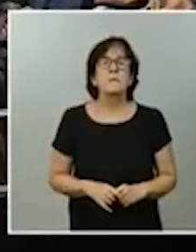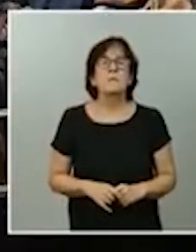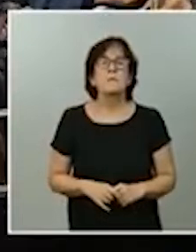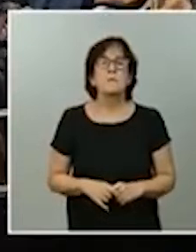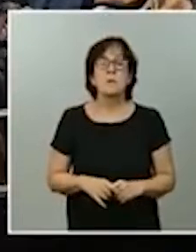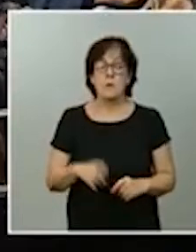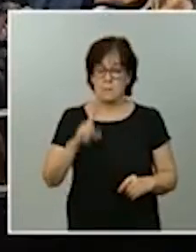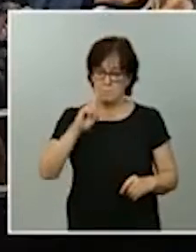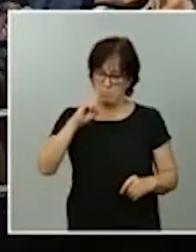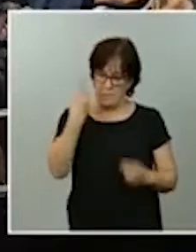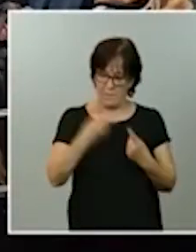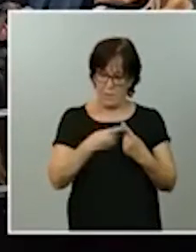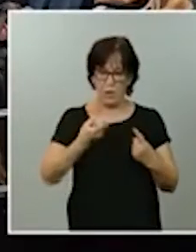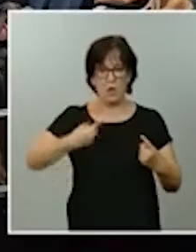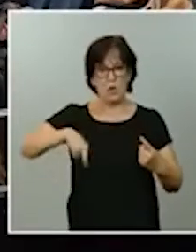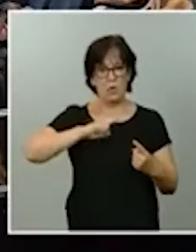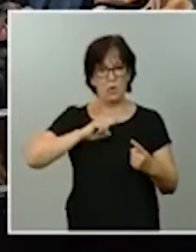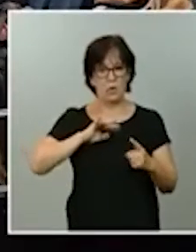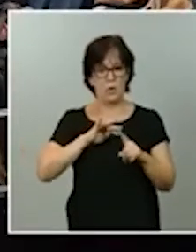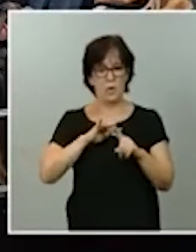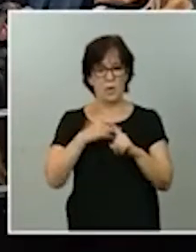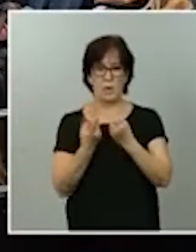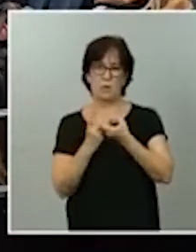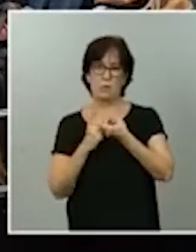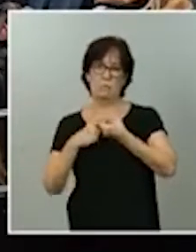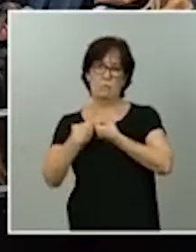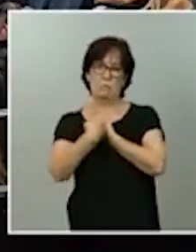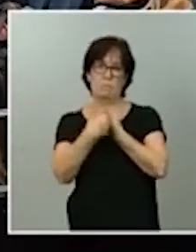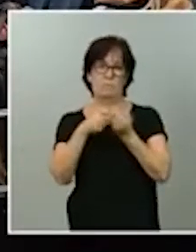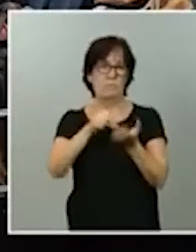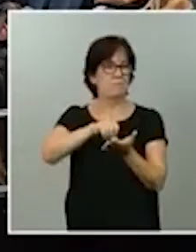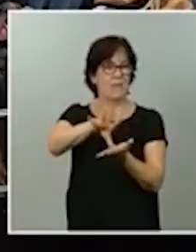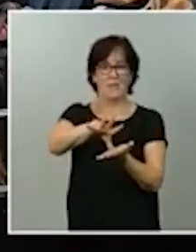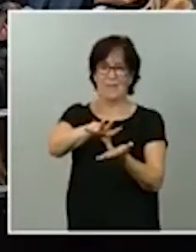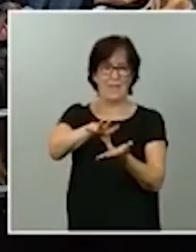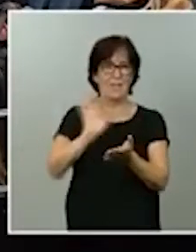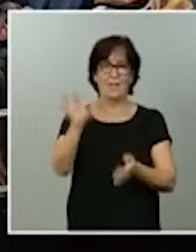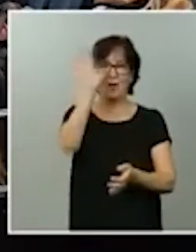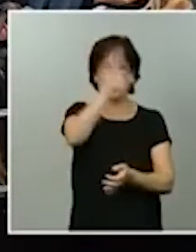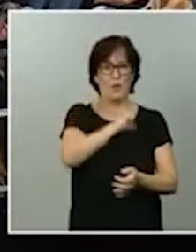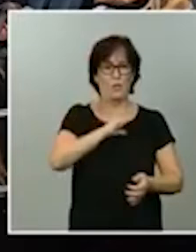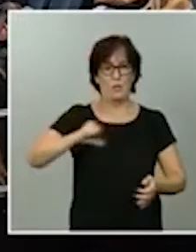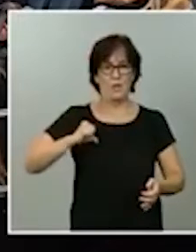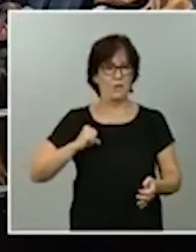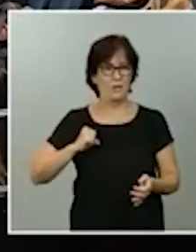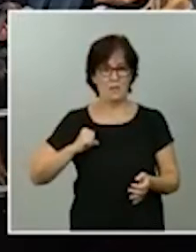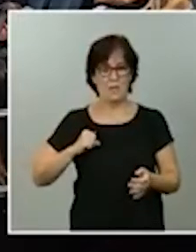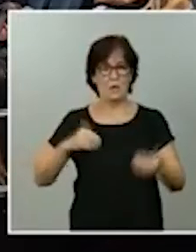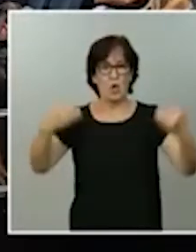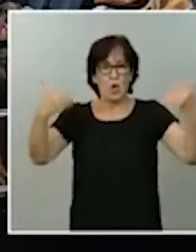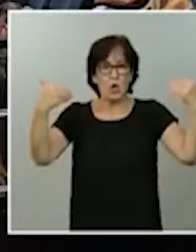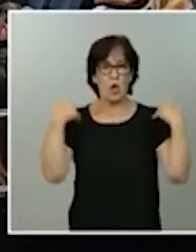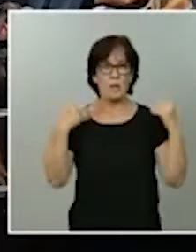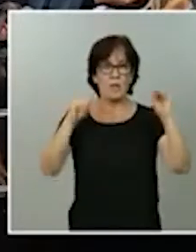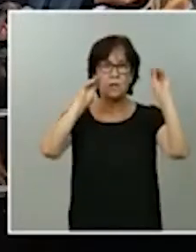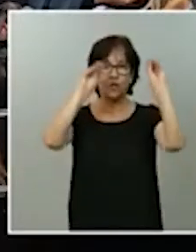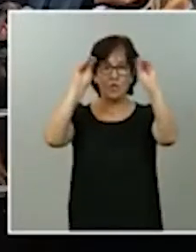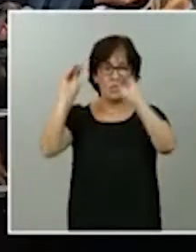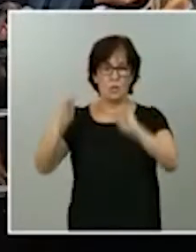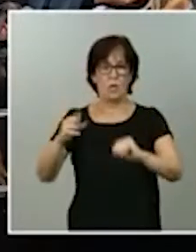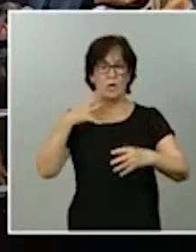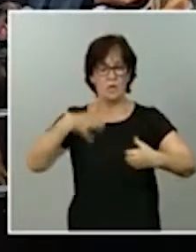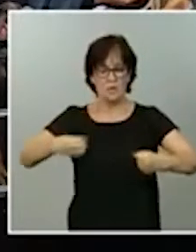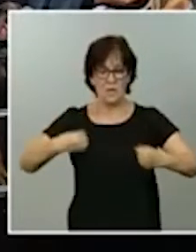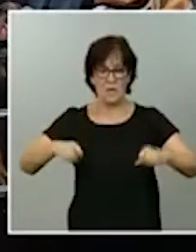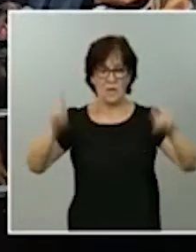Nosotros estamos en un estado compuesto, en un estado descentralizado. Las comunidades autónomas tienen las competencias en sanidad y en educación. Y el Gobierno de España